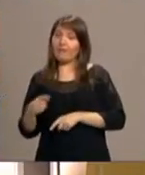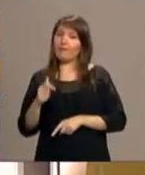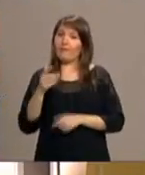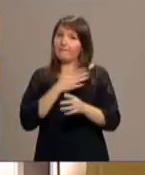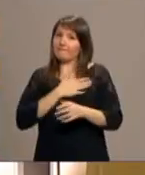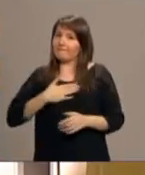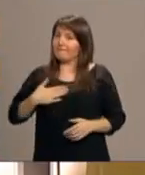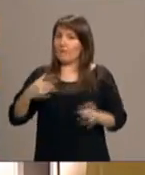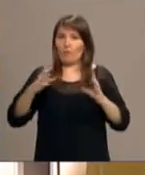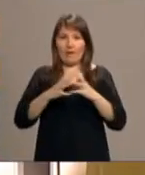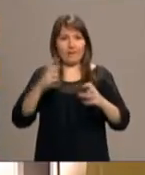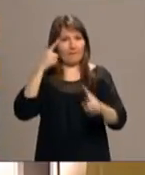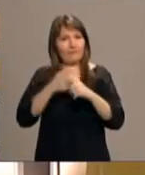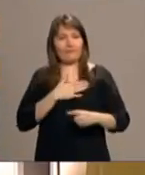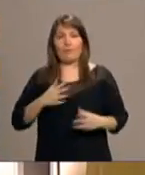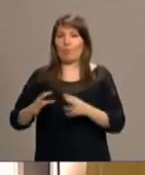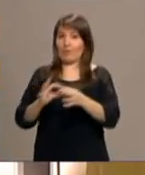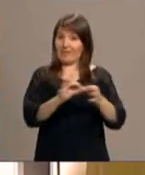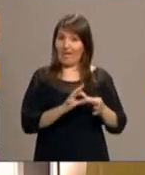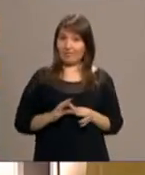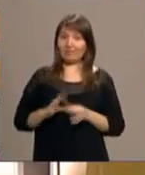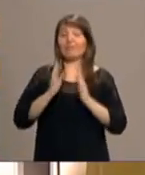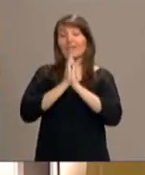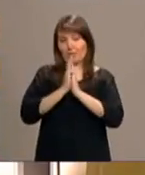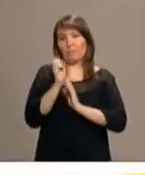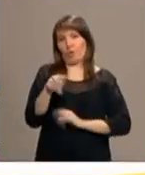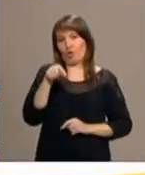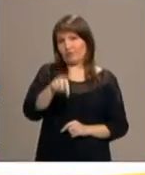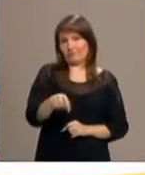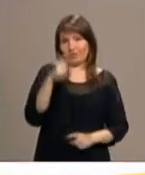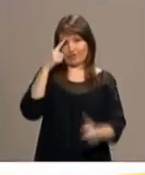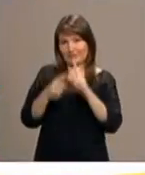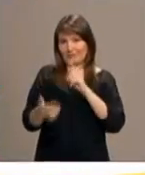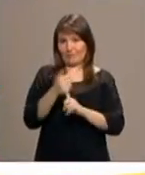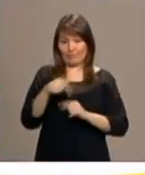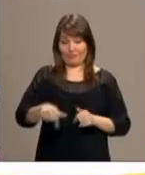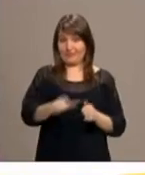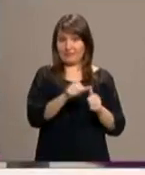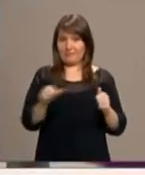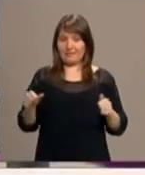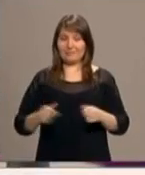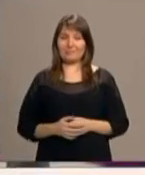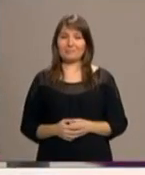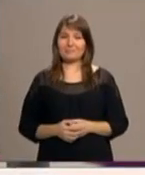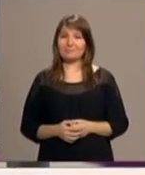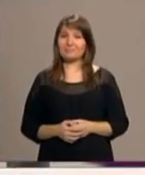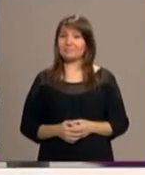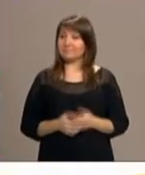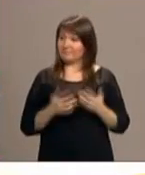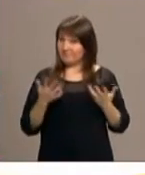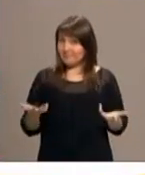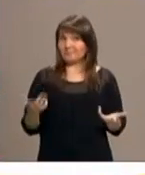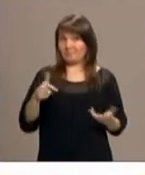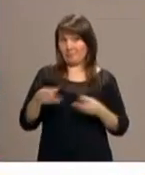deseo de la unidad de los cristianos y que rezan por esta intención a lo largo de esta semana. Bueno, pues ahí tenemos